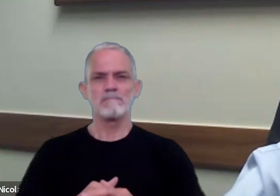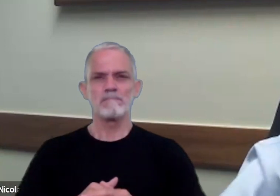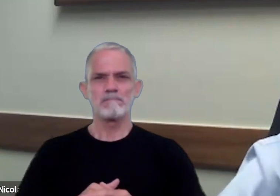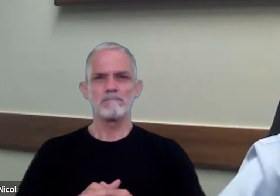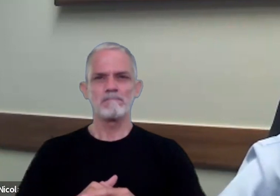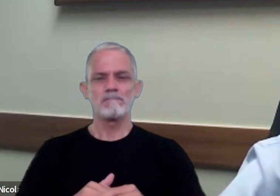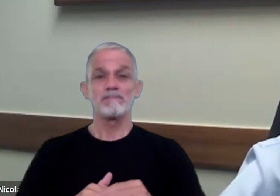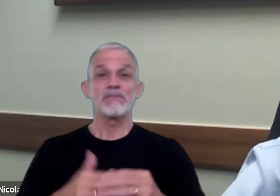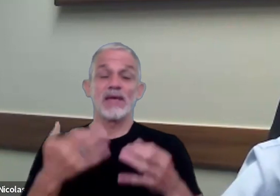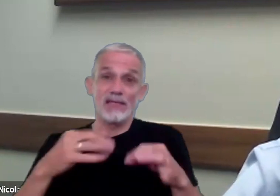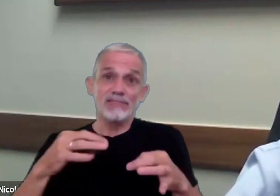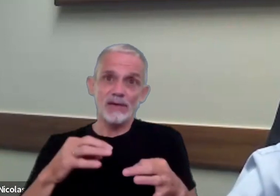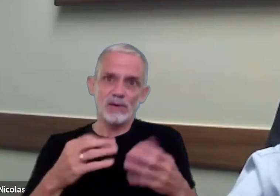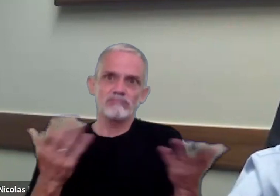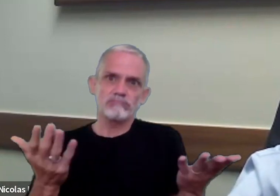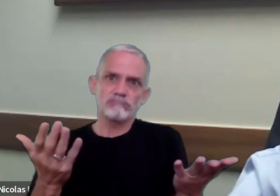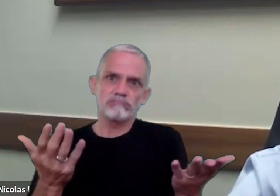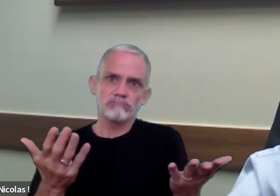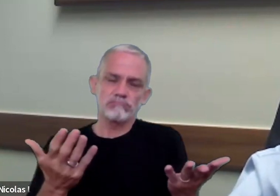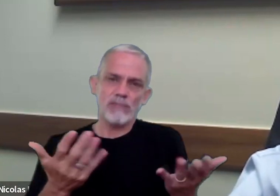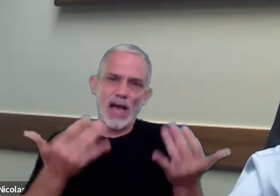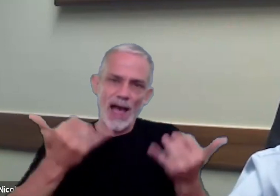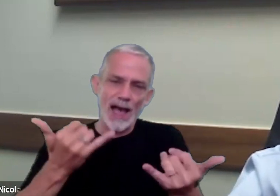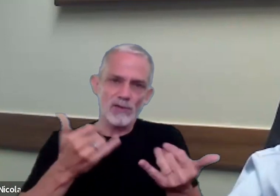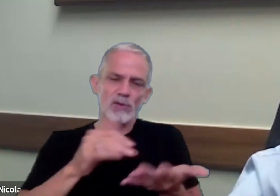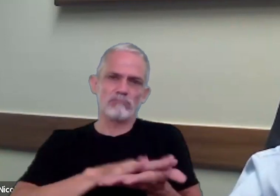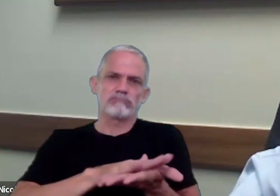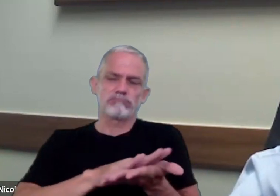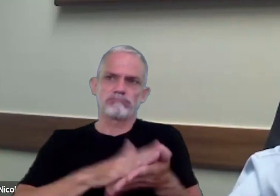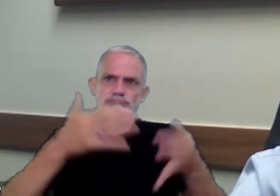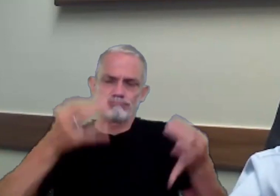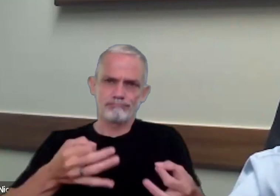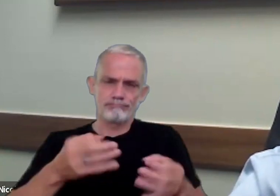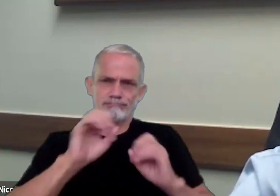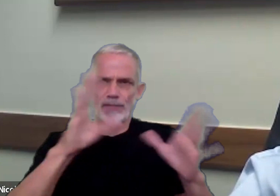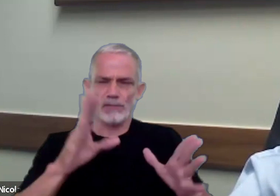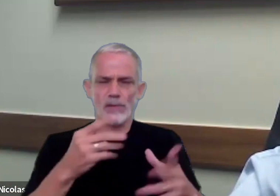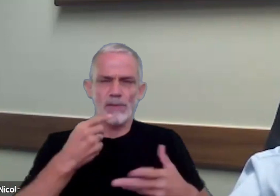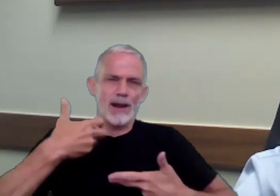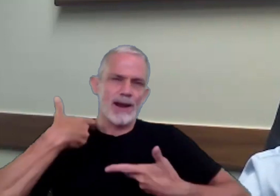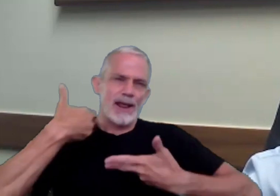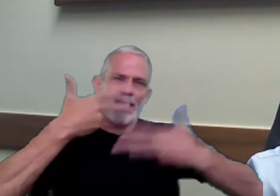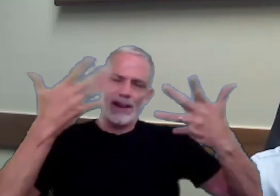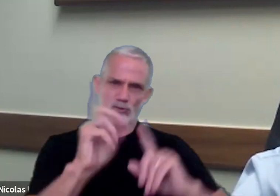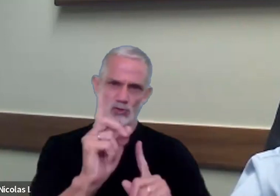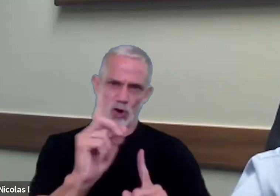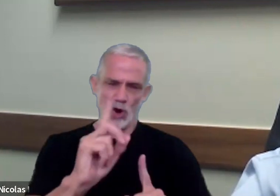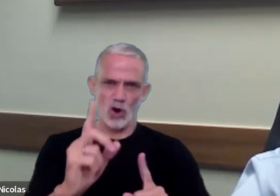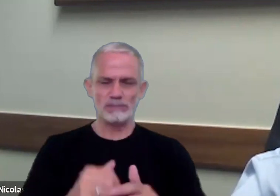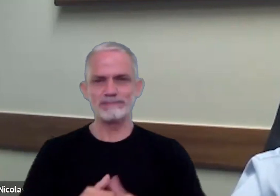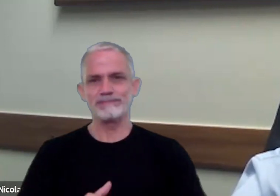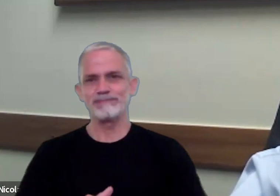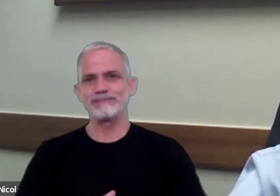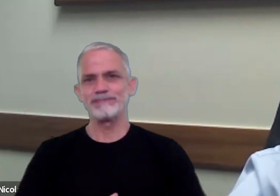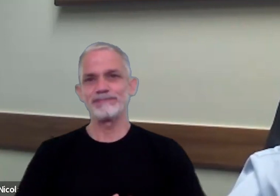tiene que estar realizadas sobre un sobre un sustento concreto no sobre generalidades naturalmente ¿no?